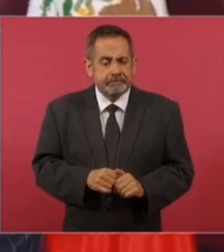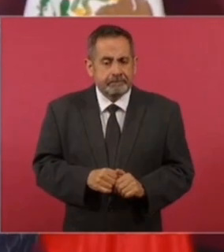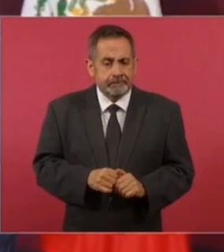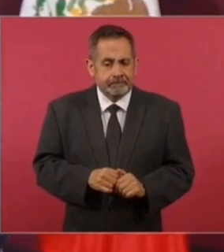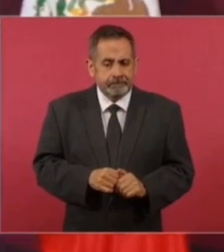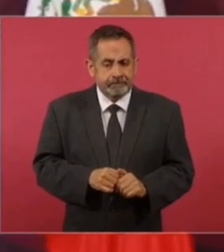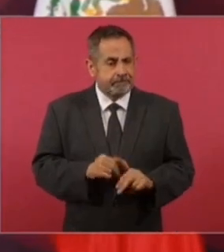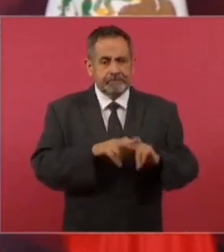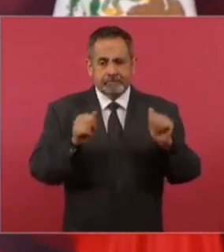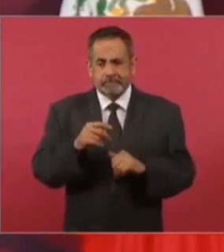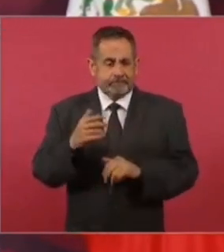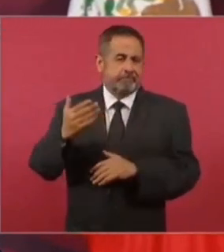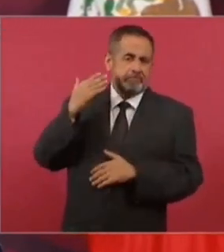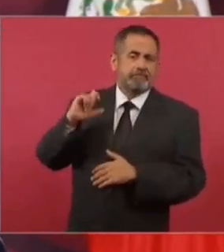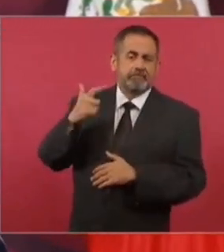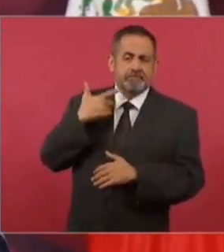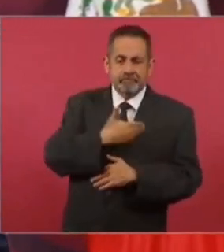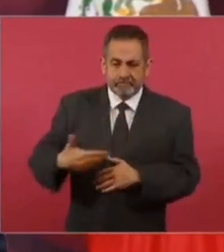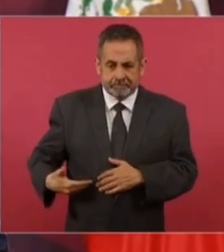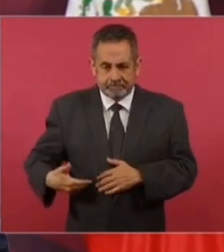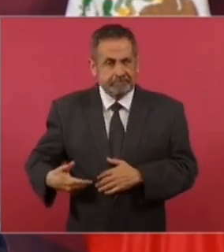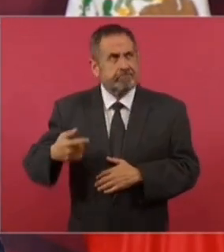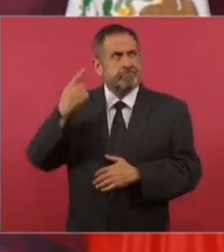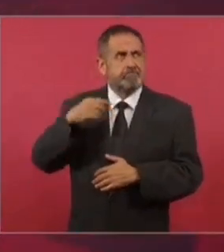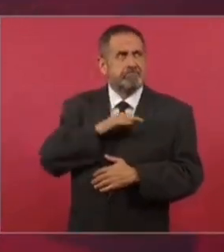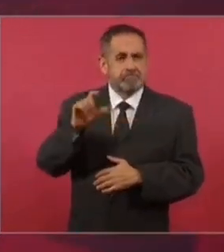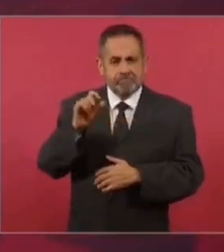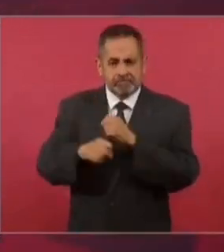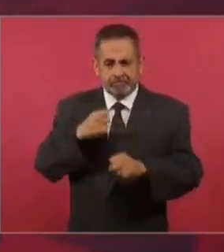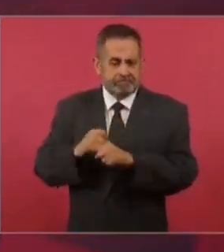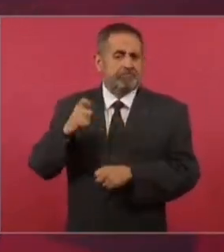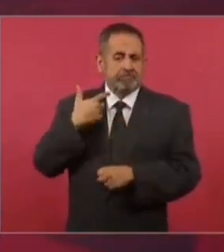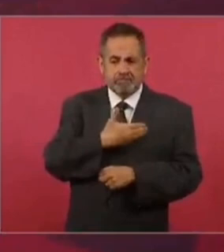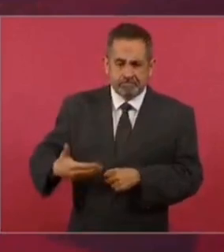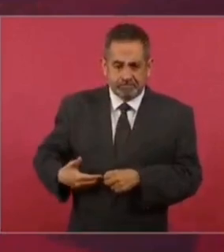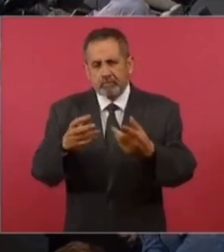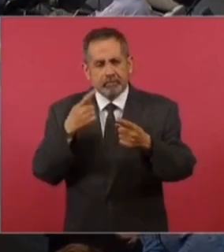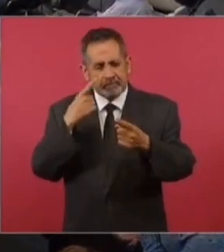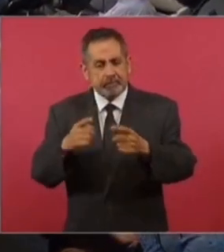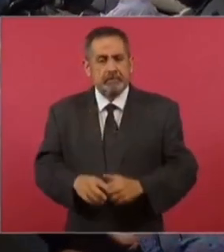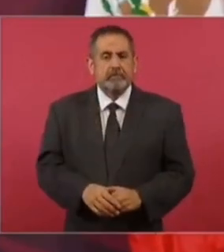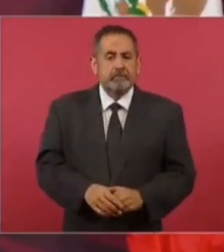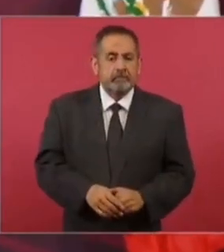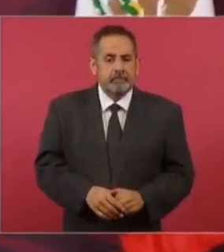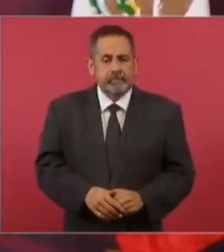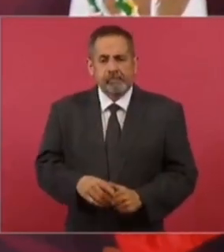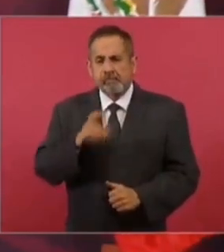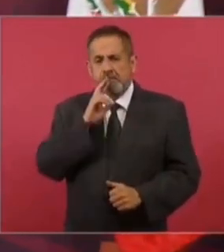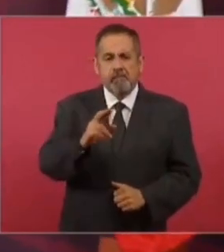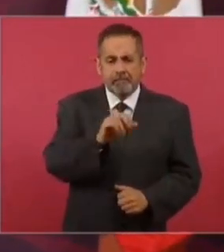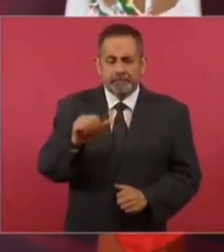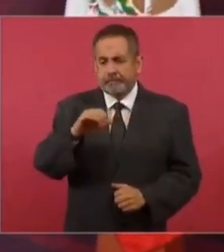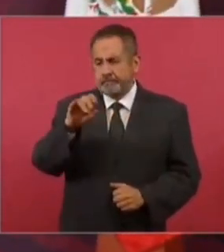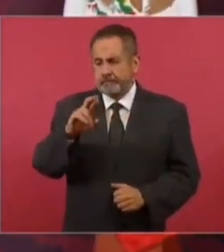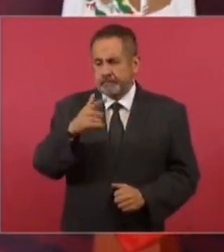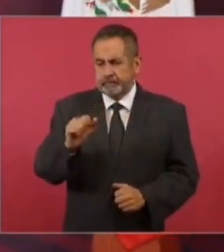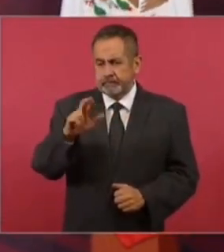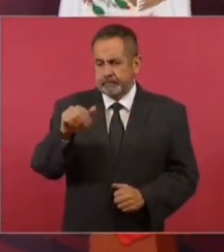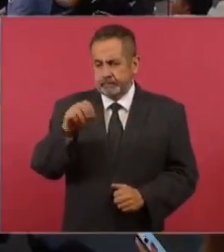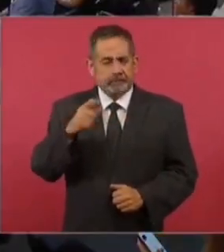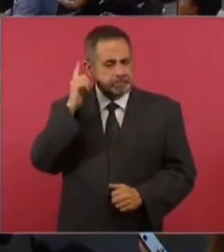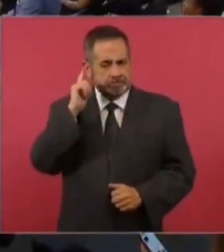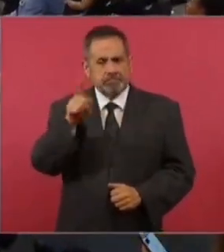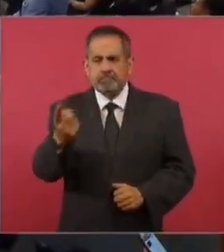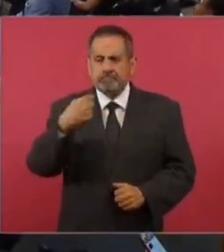el porcentaje de homicidios en los últimos 20 años como lo estamos haciendo nosotros. Y si ya le estoy contestando a Jorge Ramos, ojalá y él